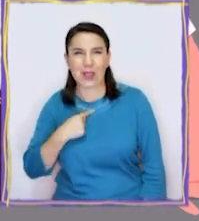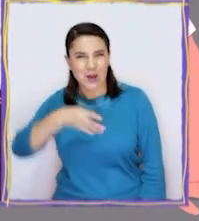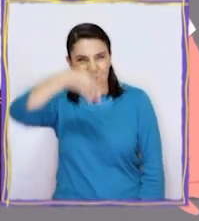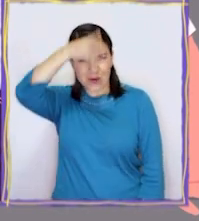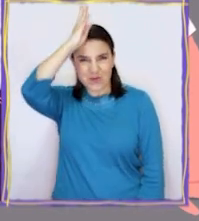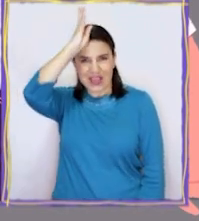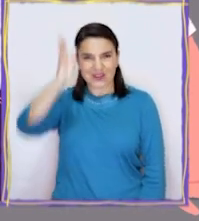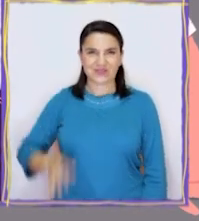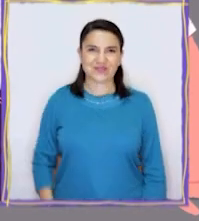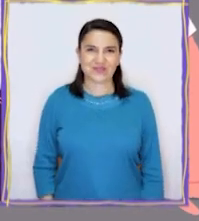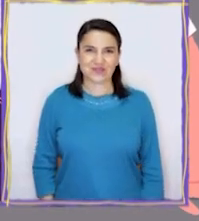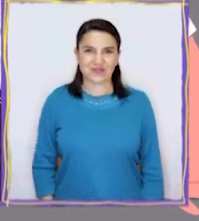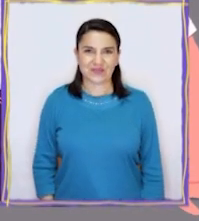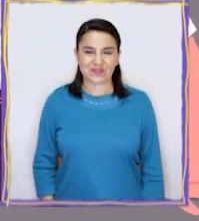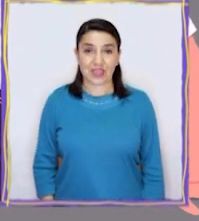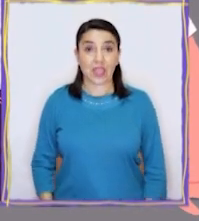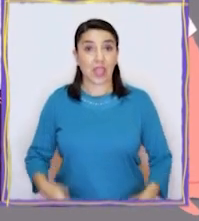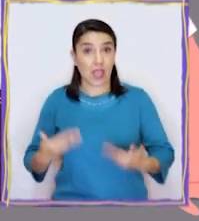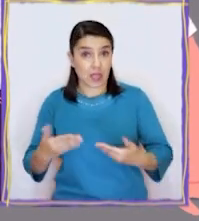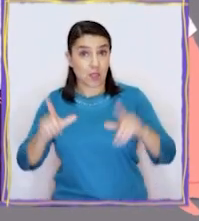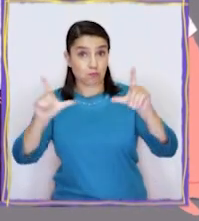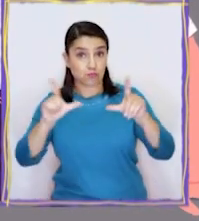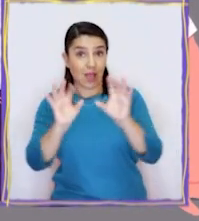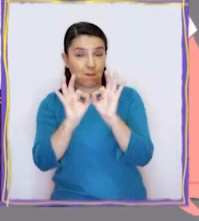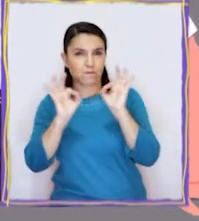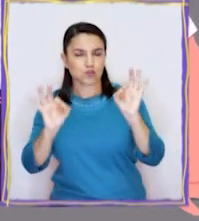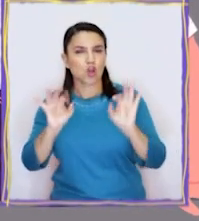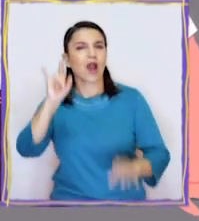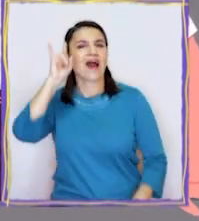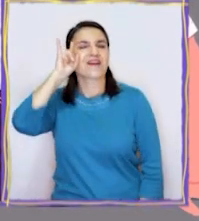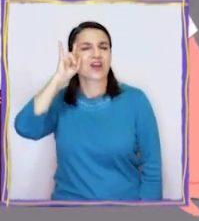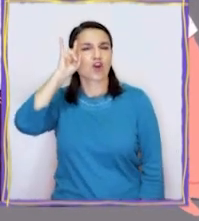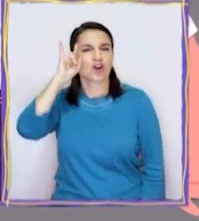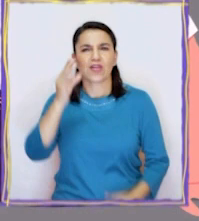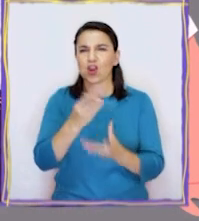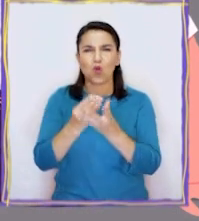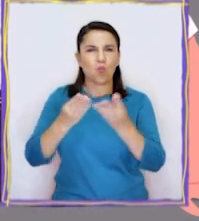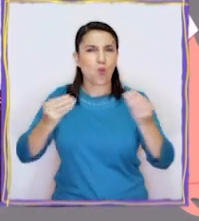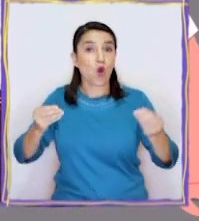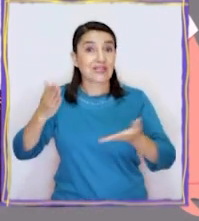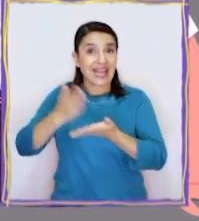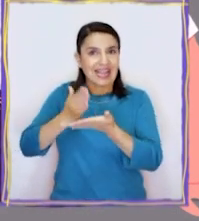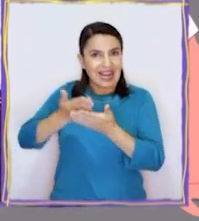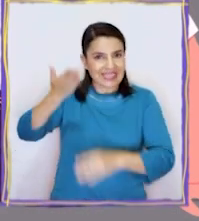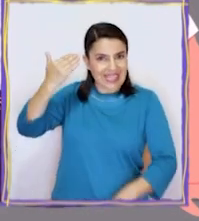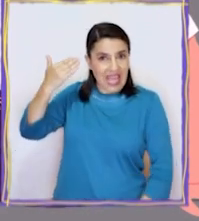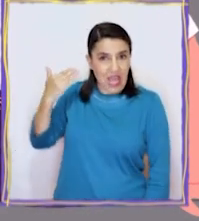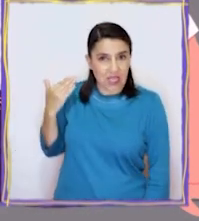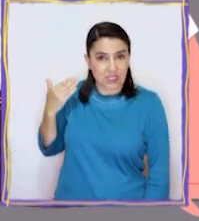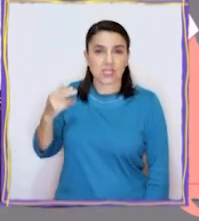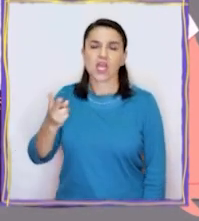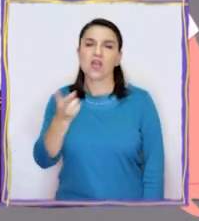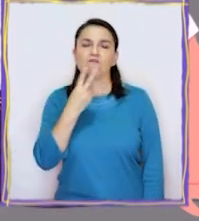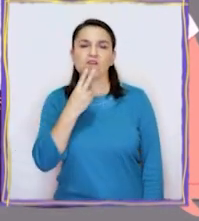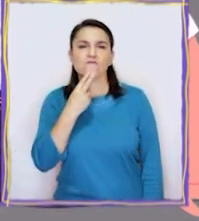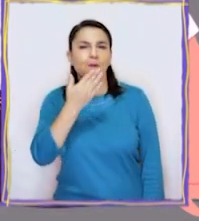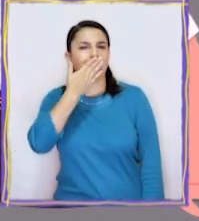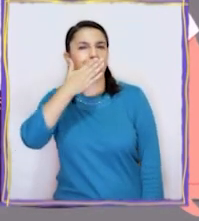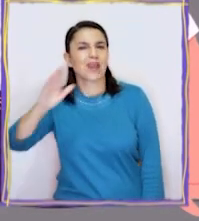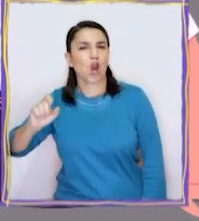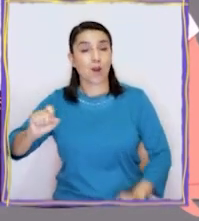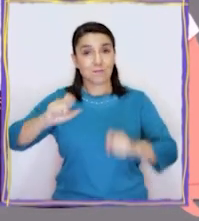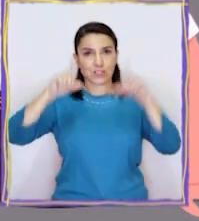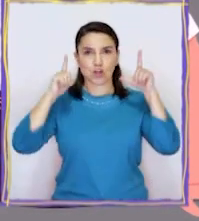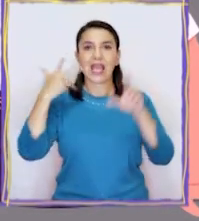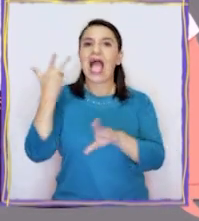y romanos. En este programa especial recordaremos muchas de las aventuras que vivió el mejor